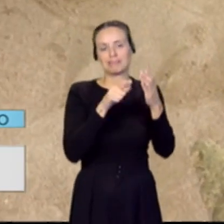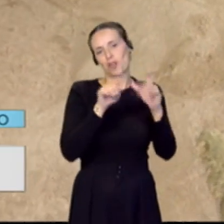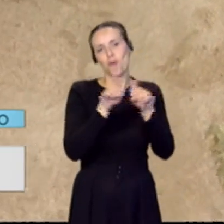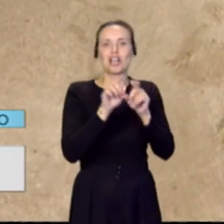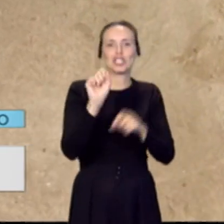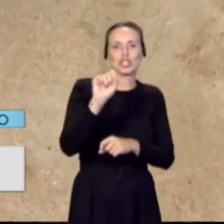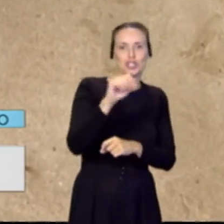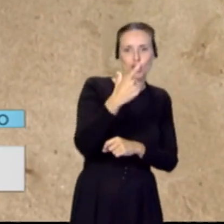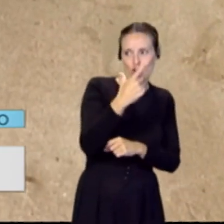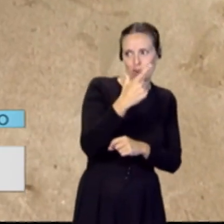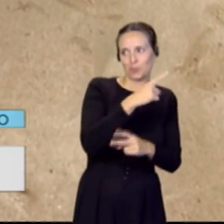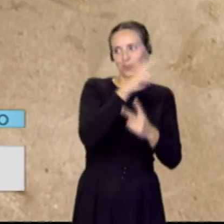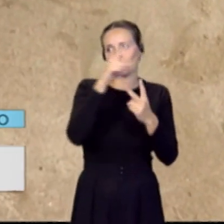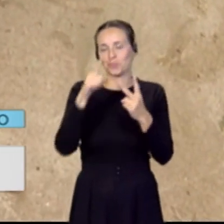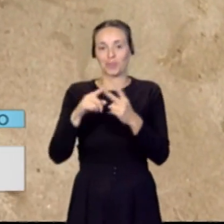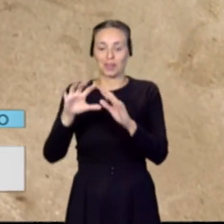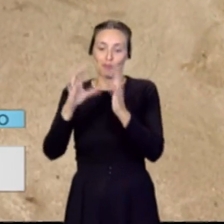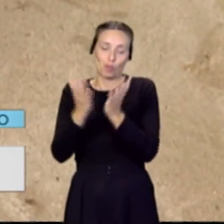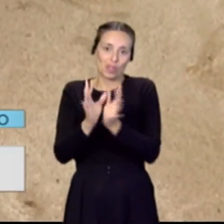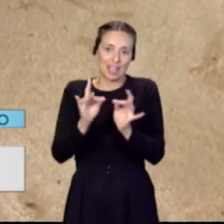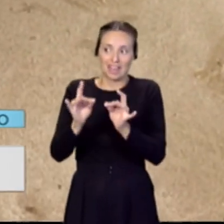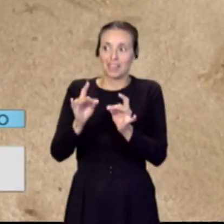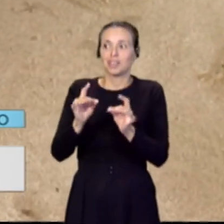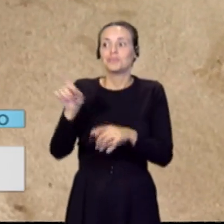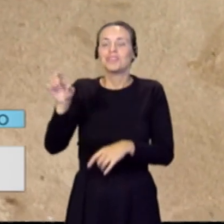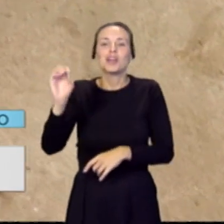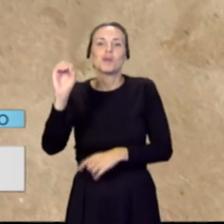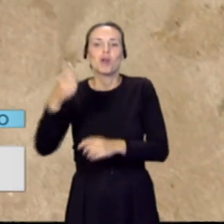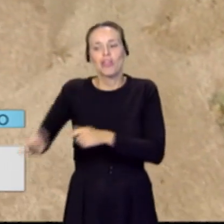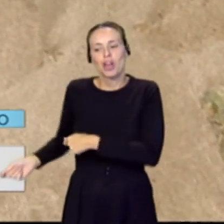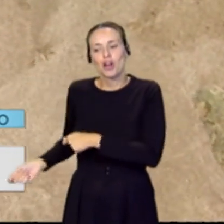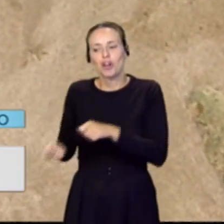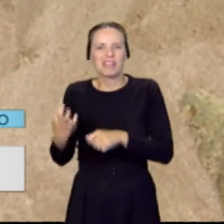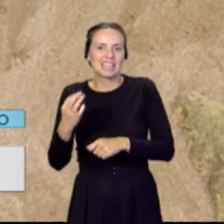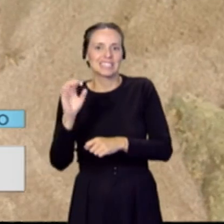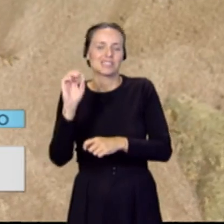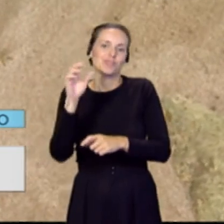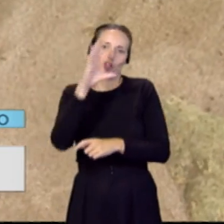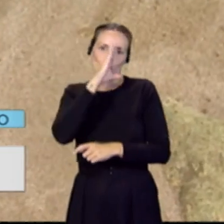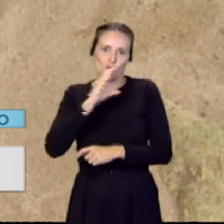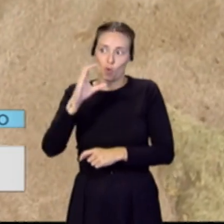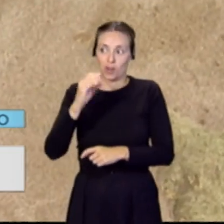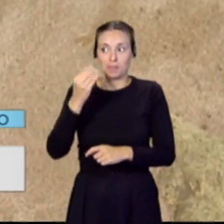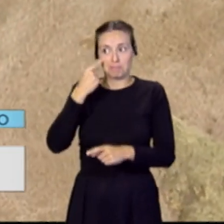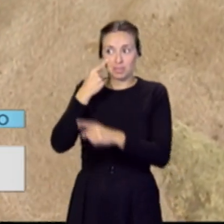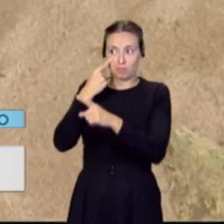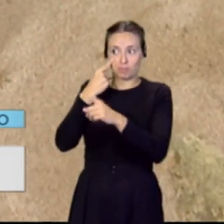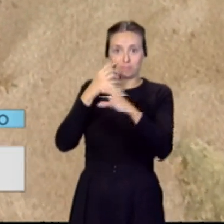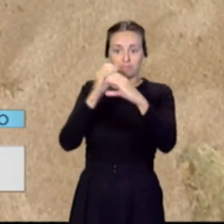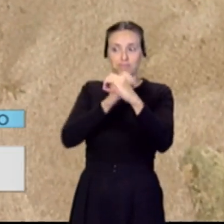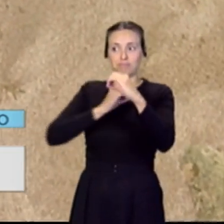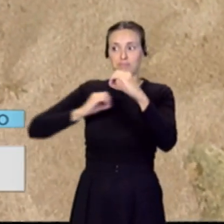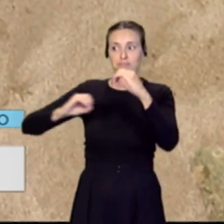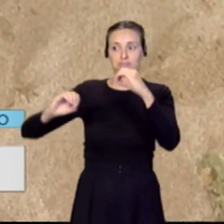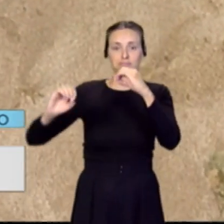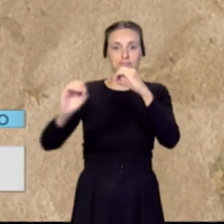globo terráqueo y esta bola de golf, que será la Luna. La Luna se mueve alrededor de la Tierra y tiene un efecto de gravedad